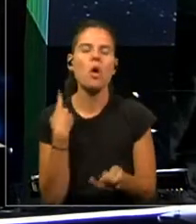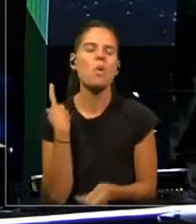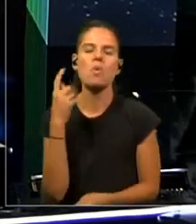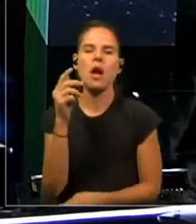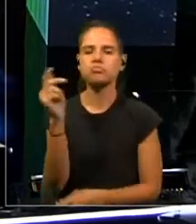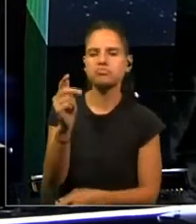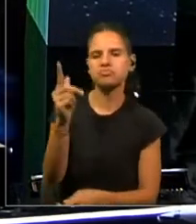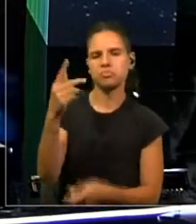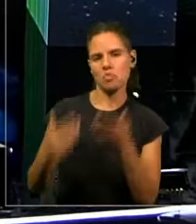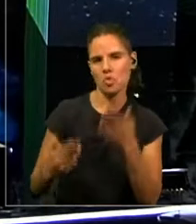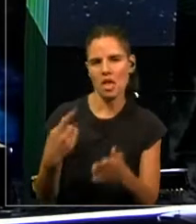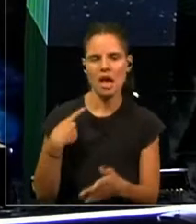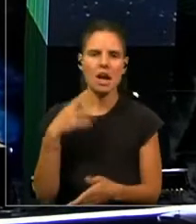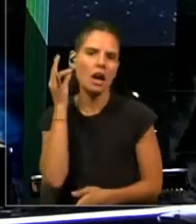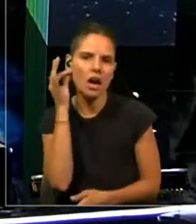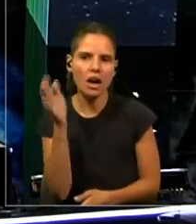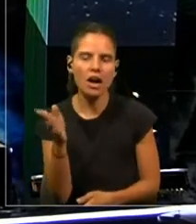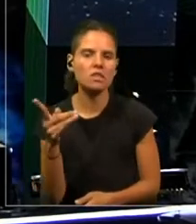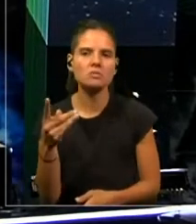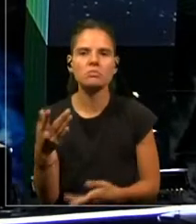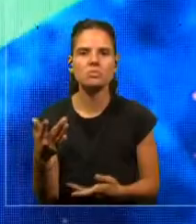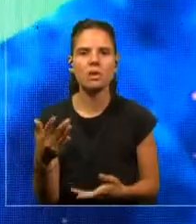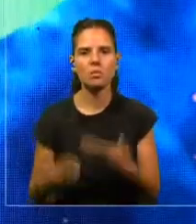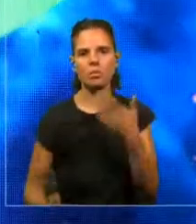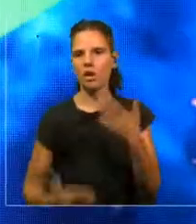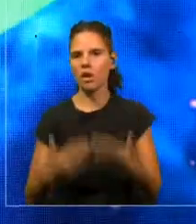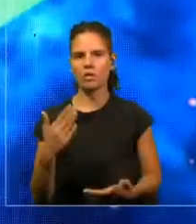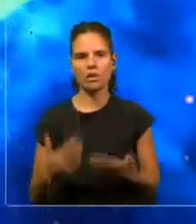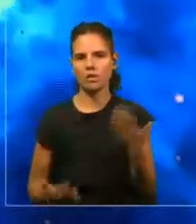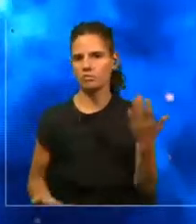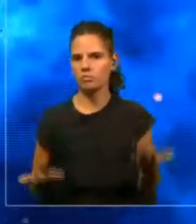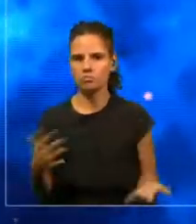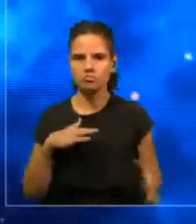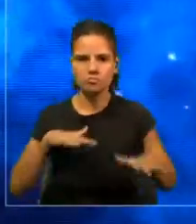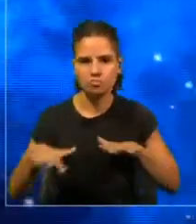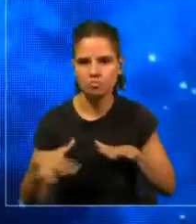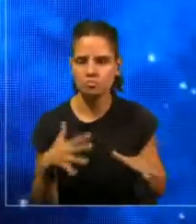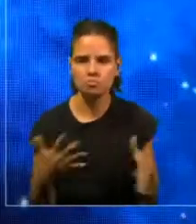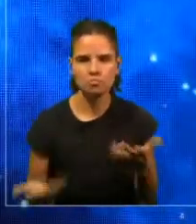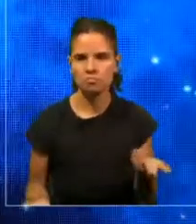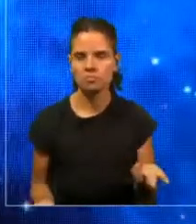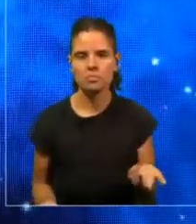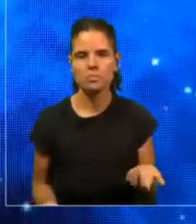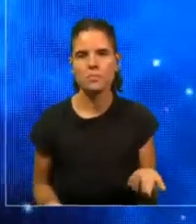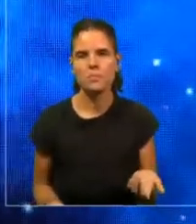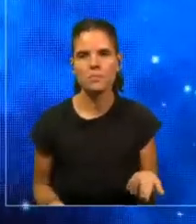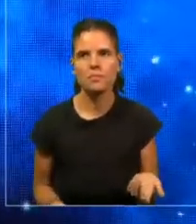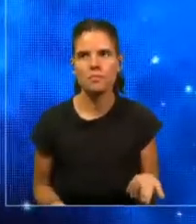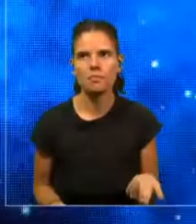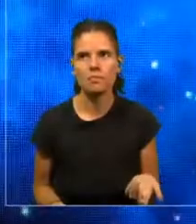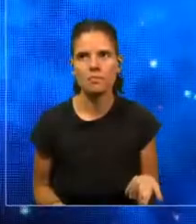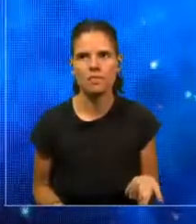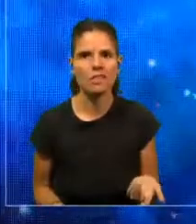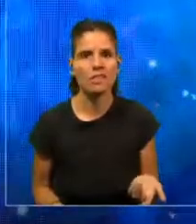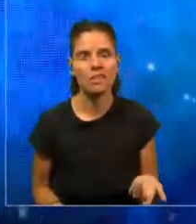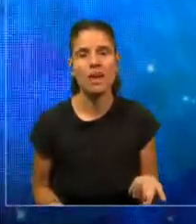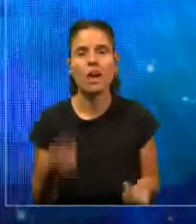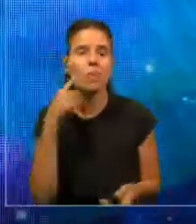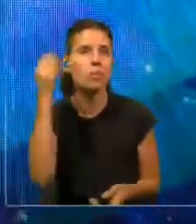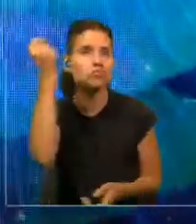sexual que se mueve. Y básicamente es una novedad.